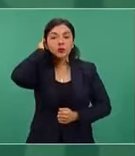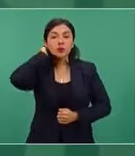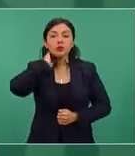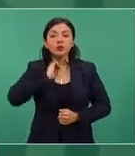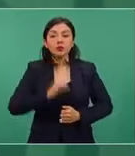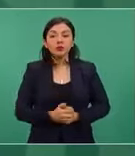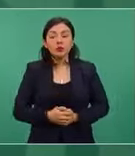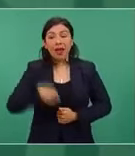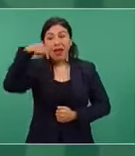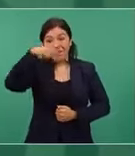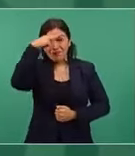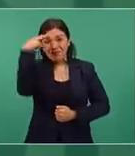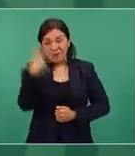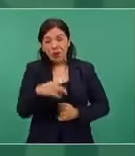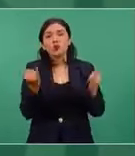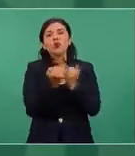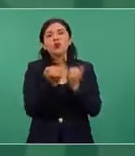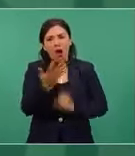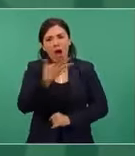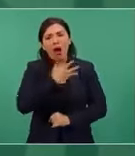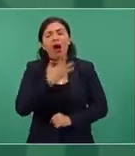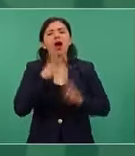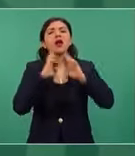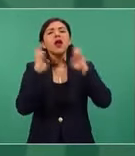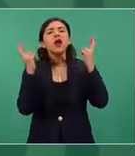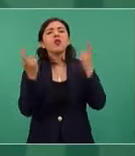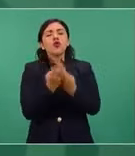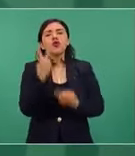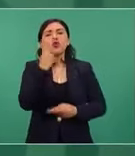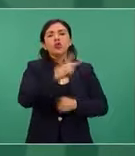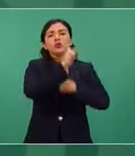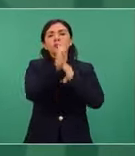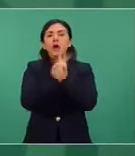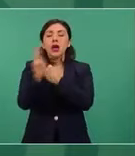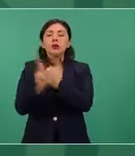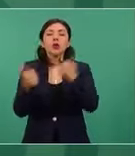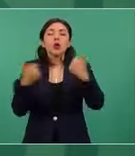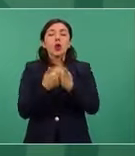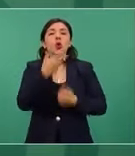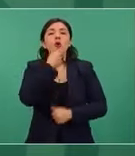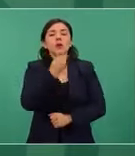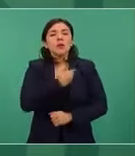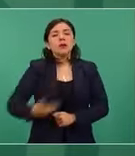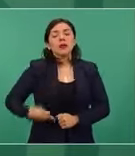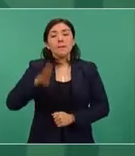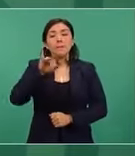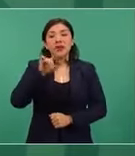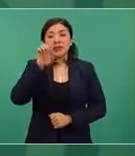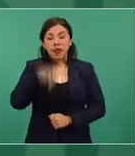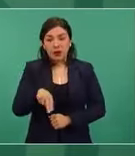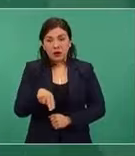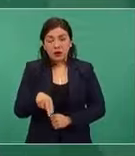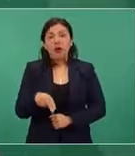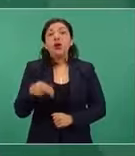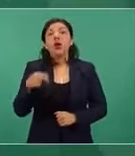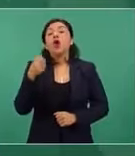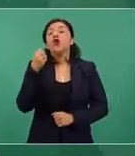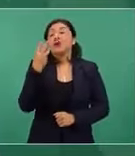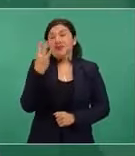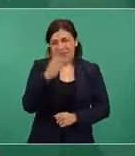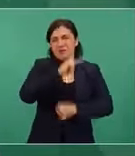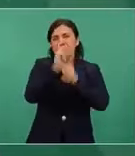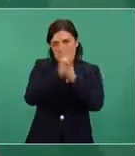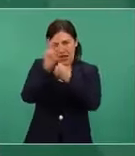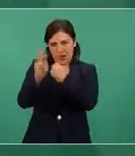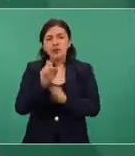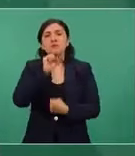Para México también habrá reunión bilateral con el presidente Biden, no sólo vamos a la trilateral, que es muy importante, también